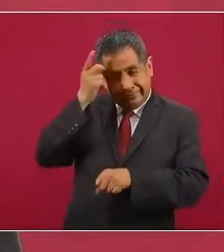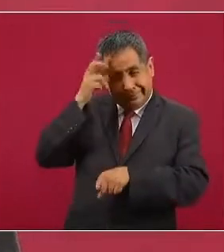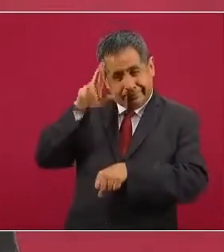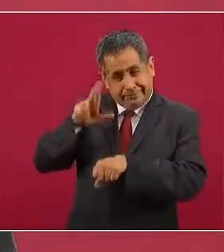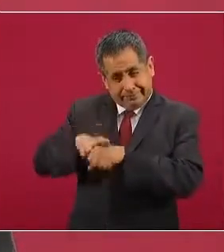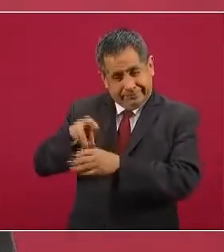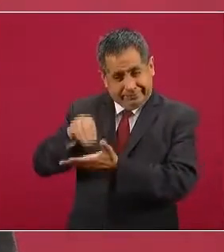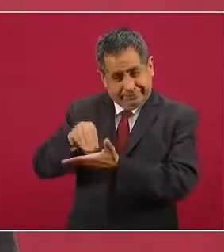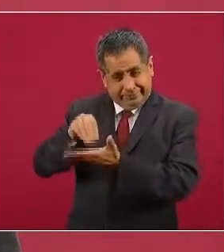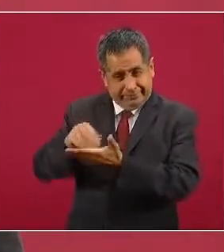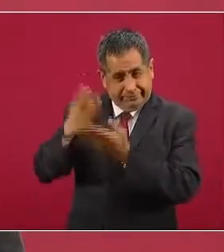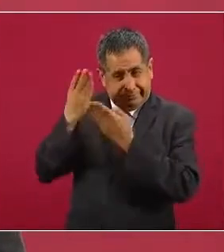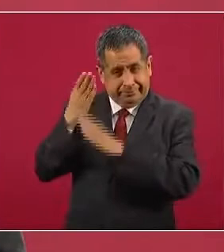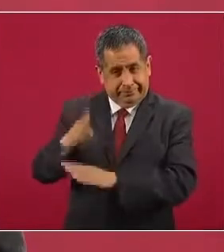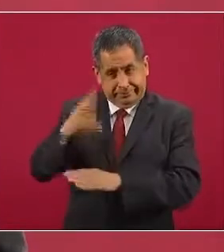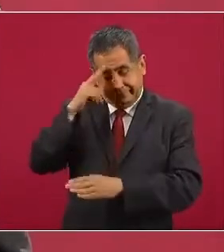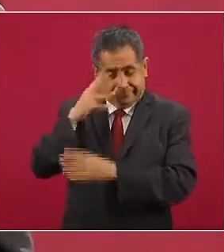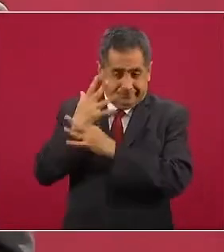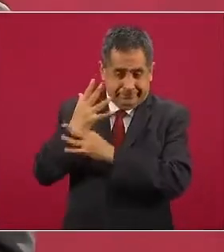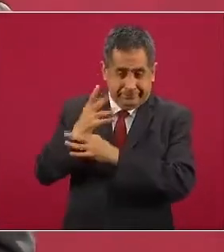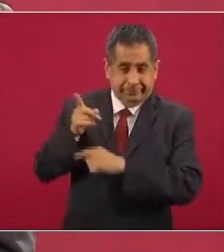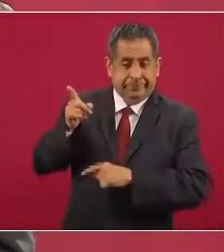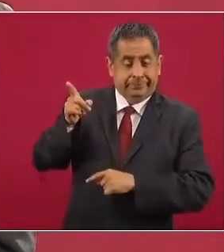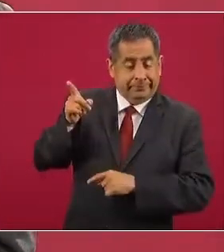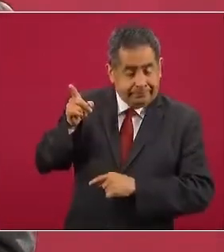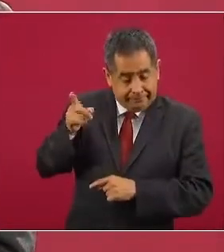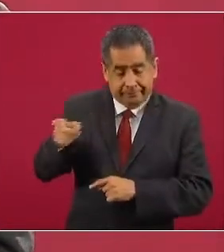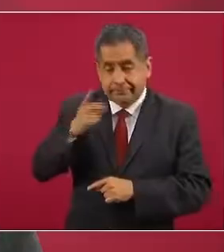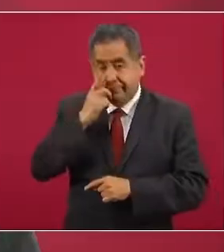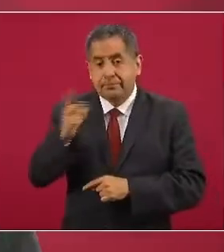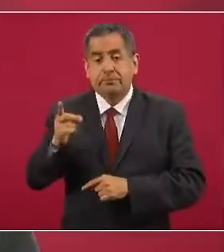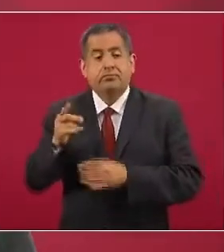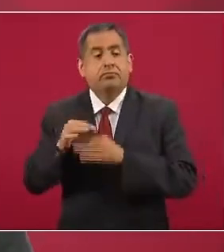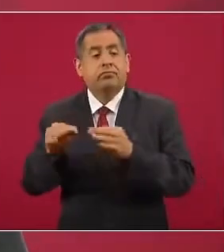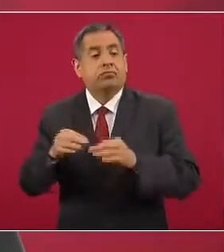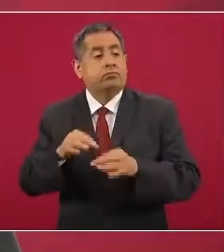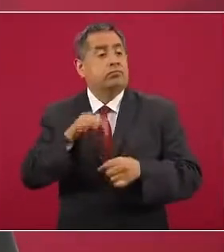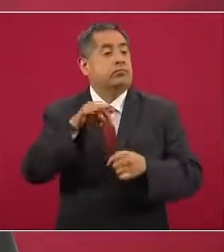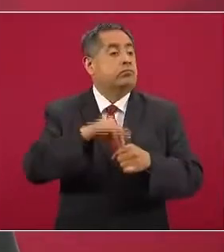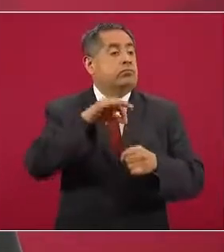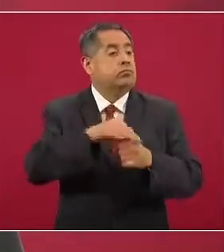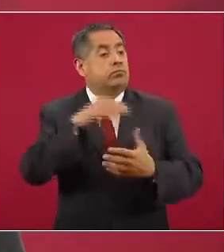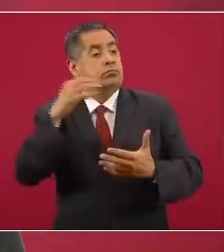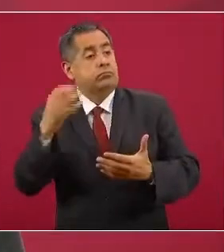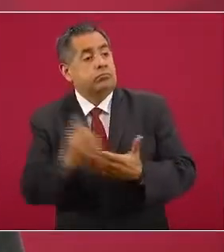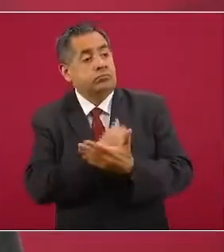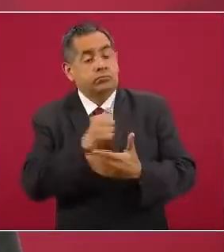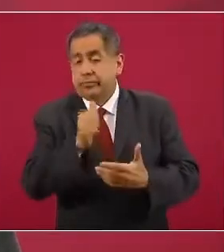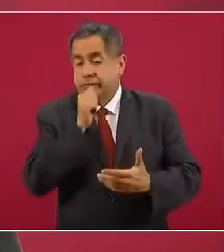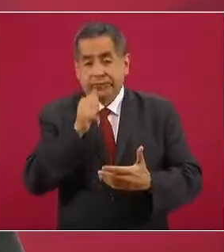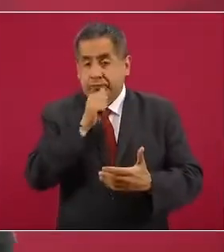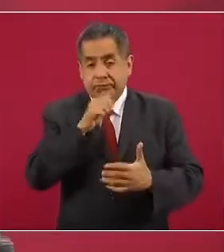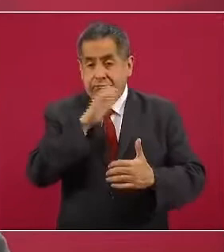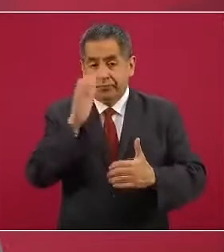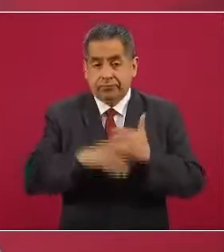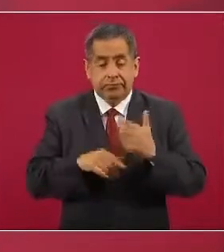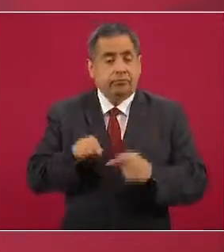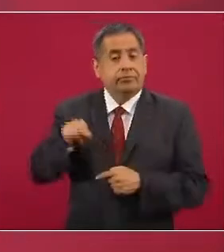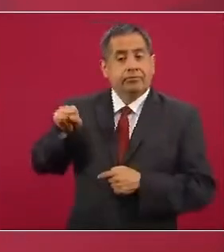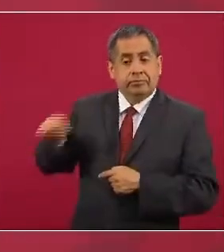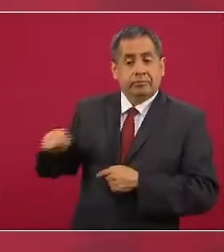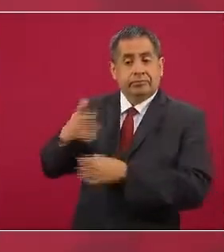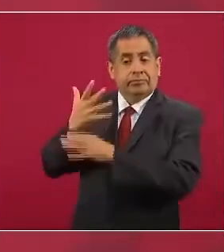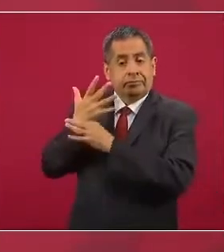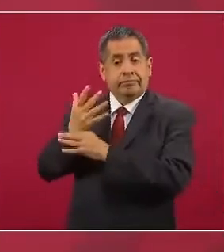Banco de México, llegó a decir, antes de la elección, que si ganaba